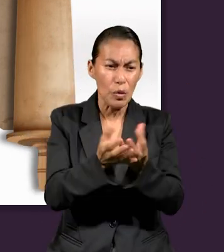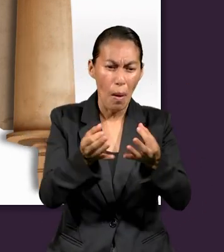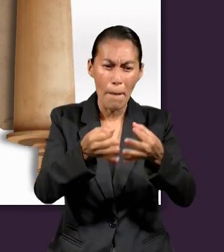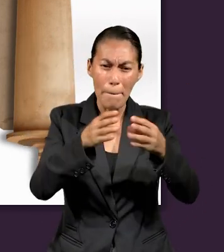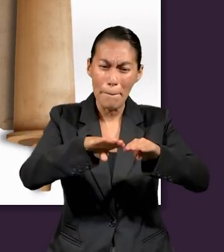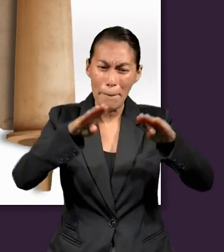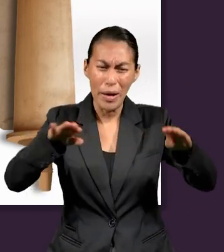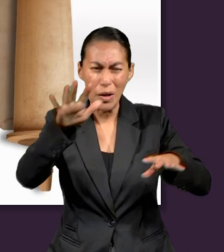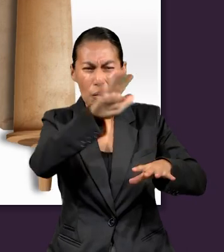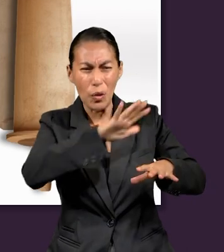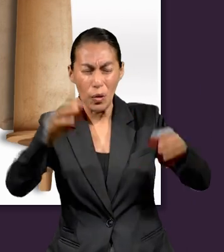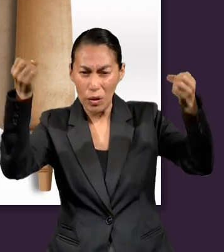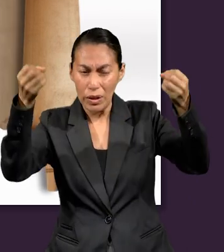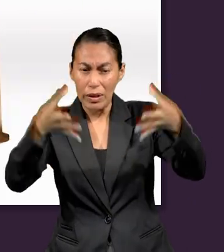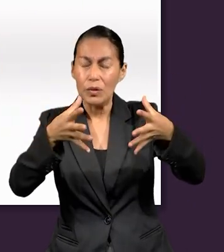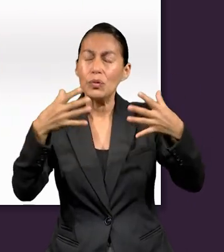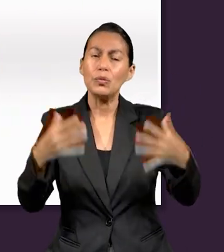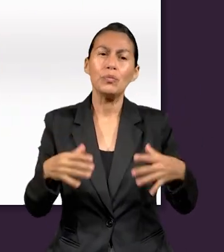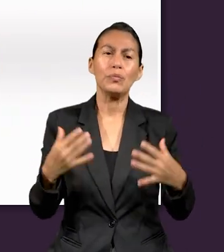mar y las fuentes de las aguas.